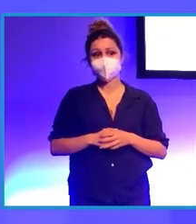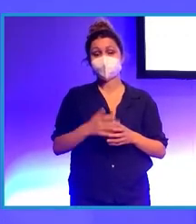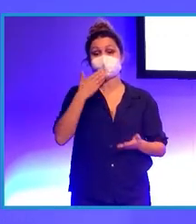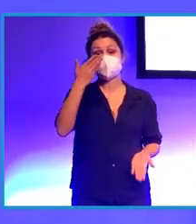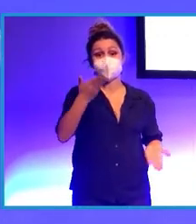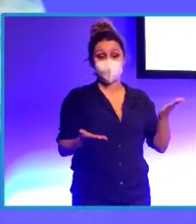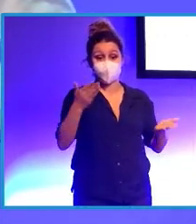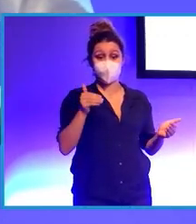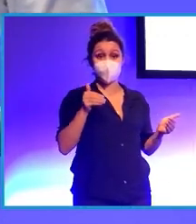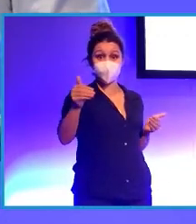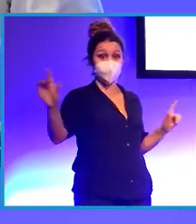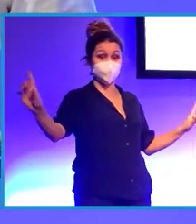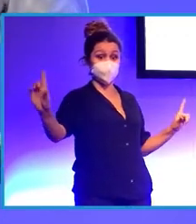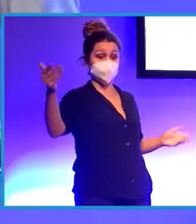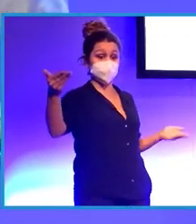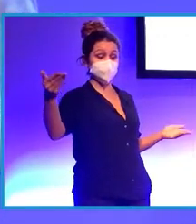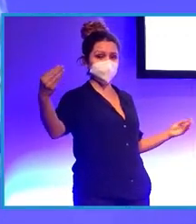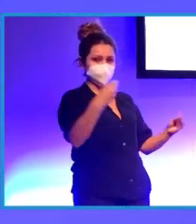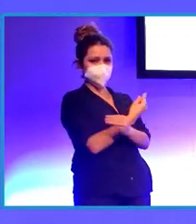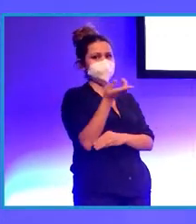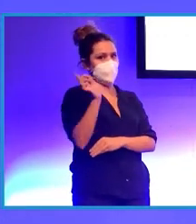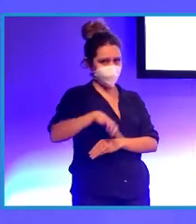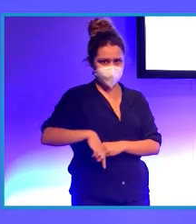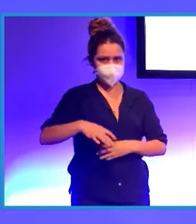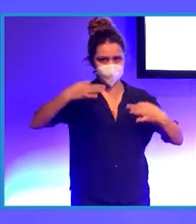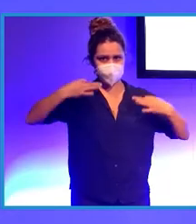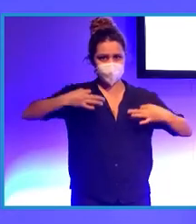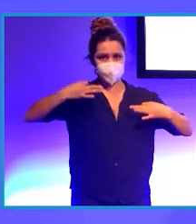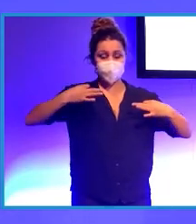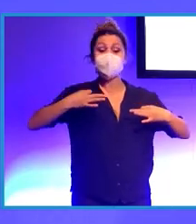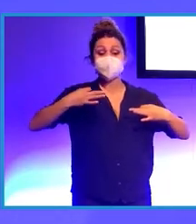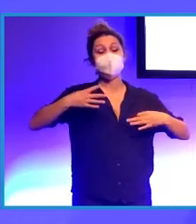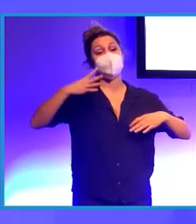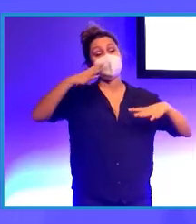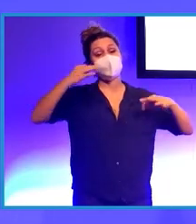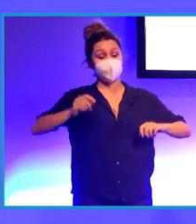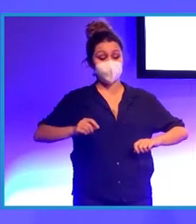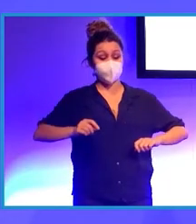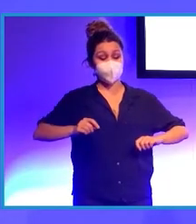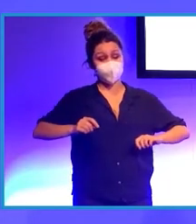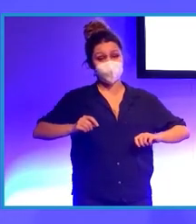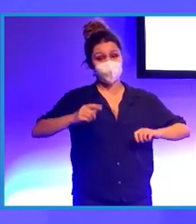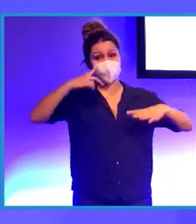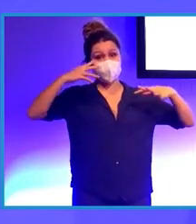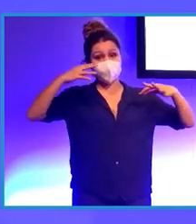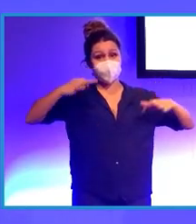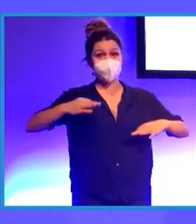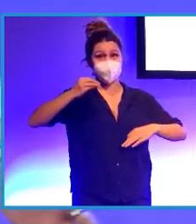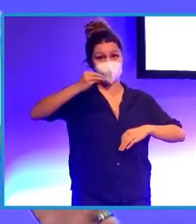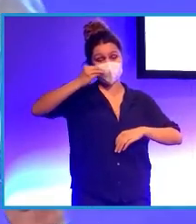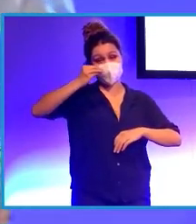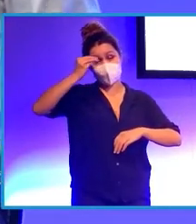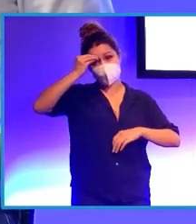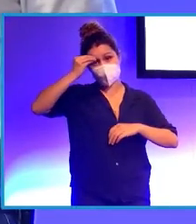imagino, con la televisión del futuro. En ese entonces, la realidad virtual ni estaba ni se le